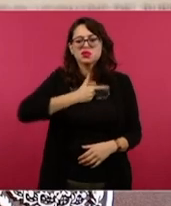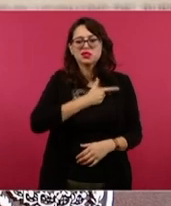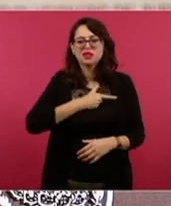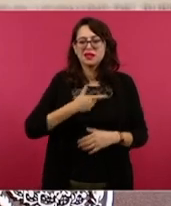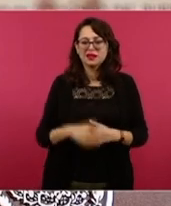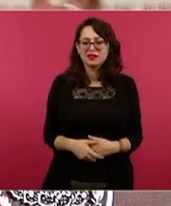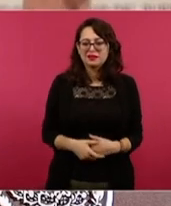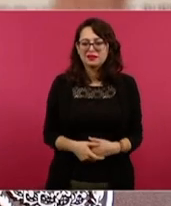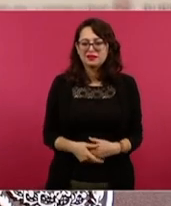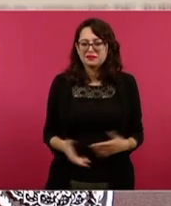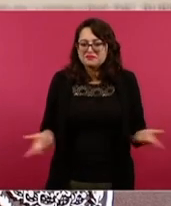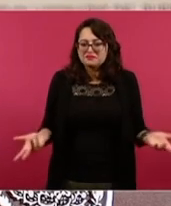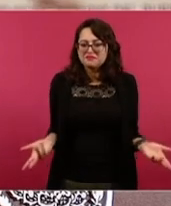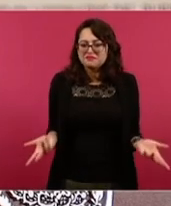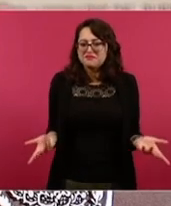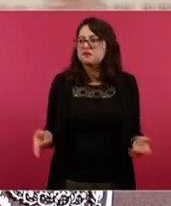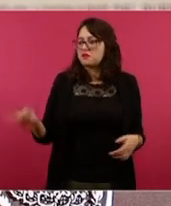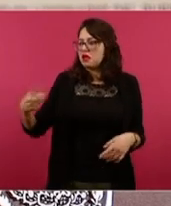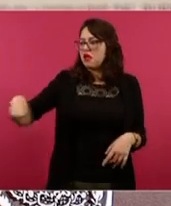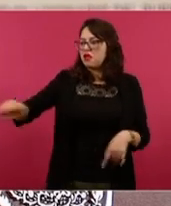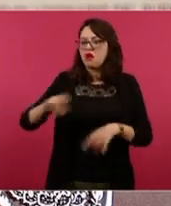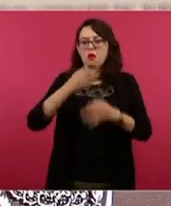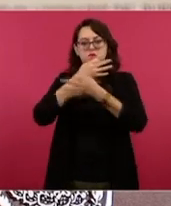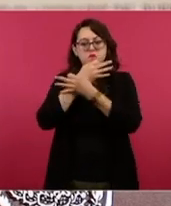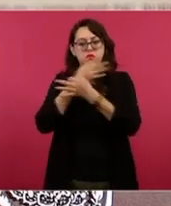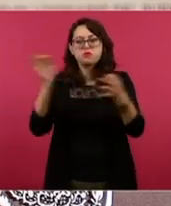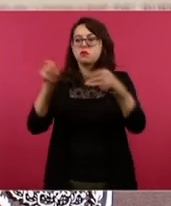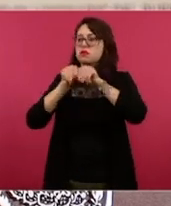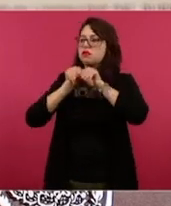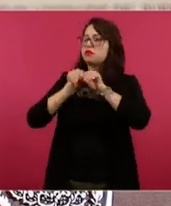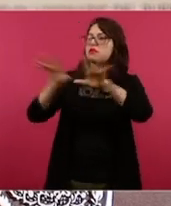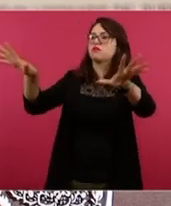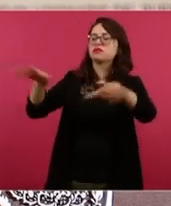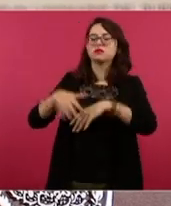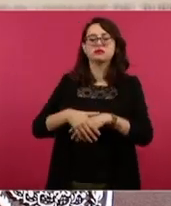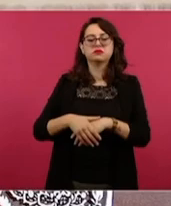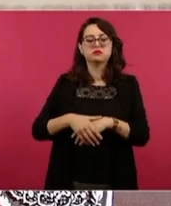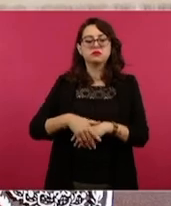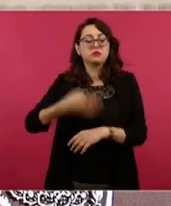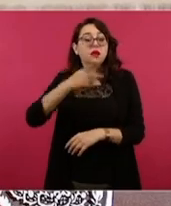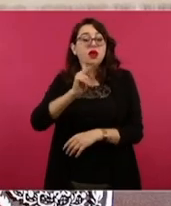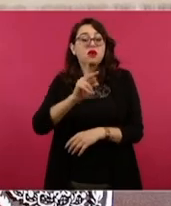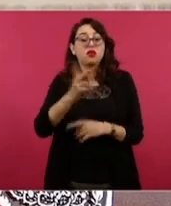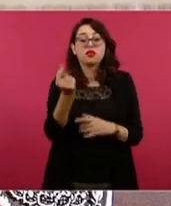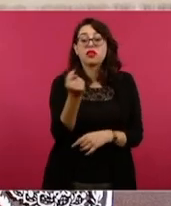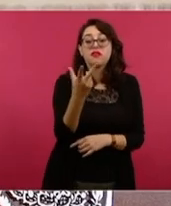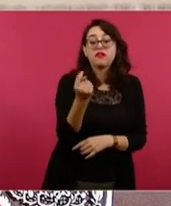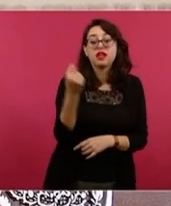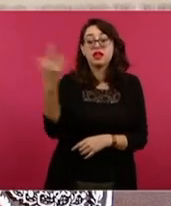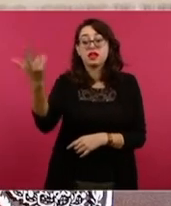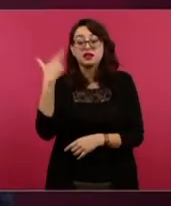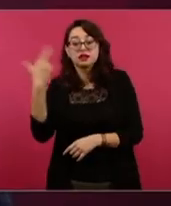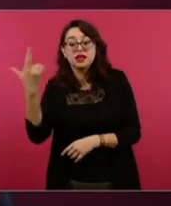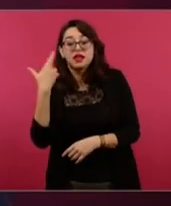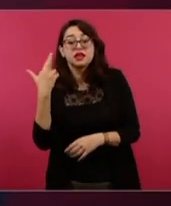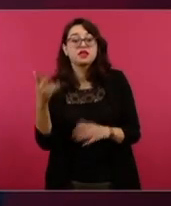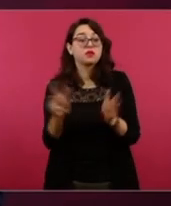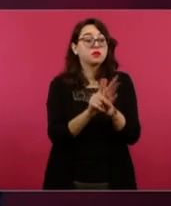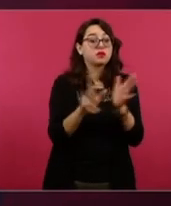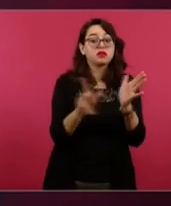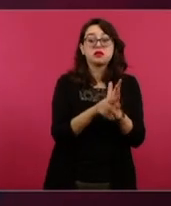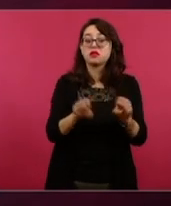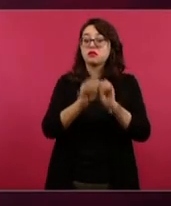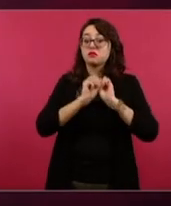Esto lo informo porque no se sabe. Les pregunto a los que me están